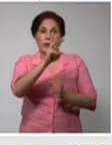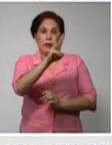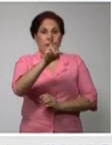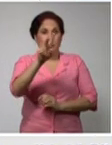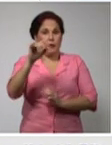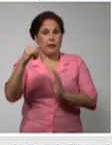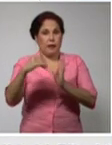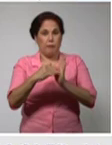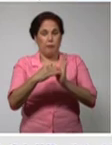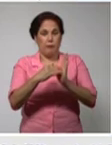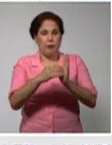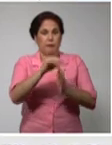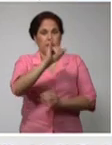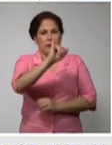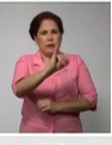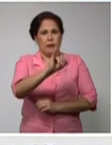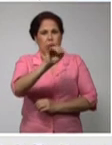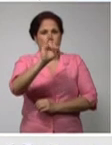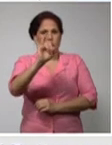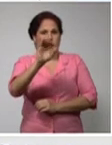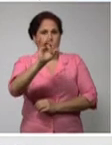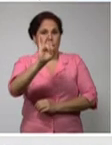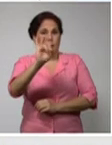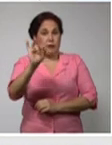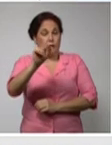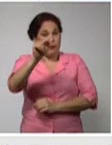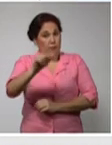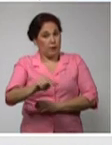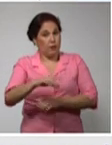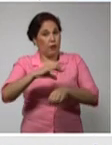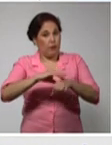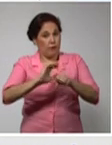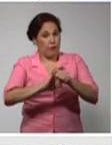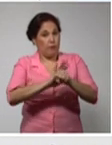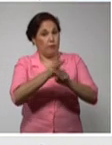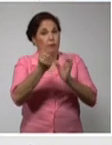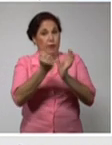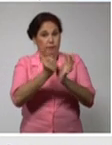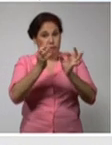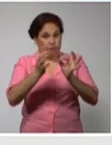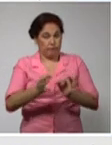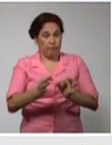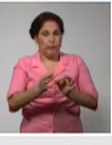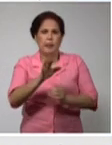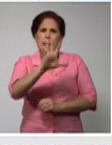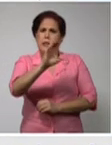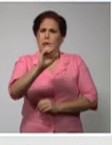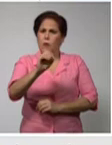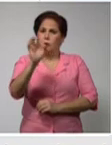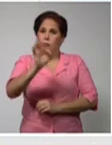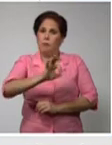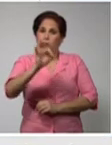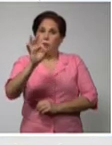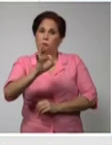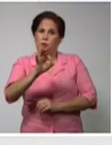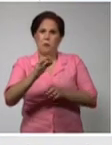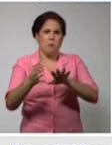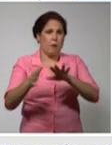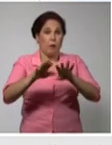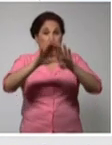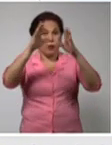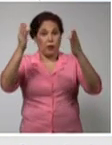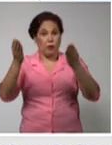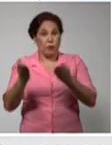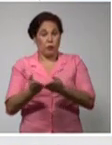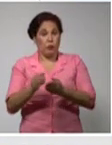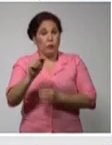mil 677 casos y prácticamente el 50% de todas las personas